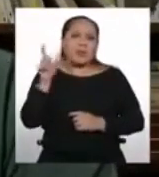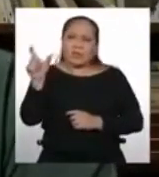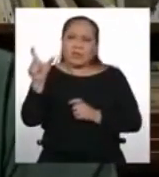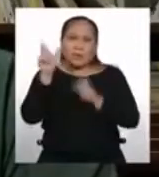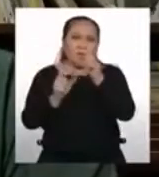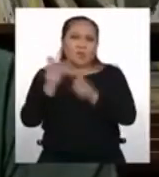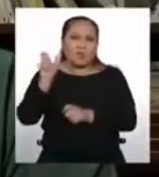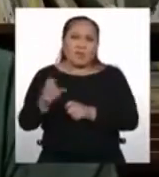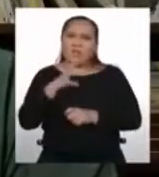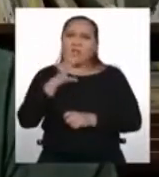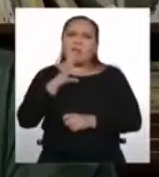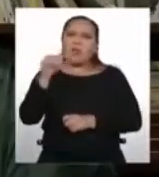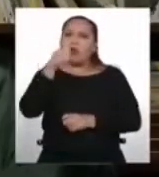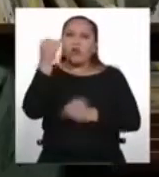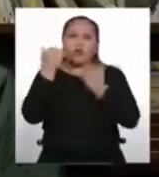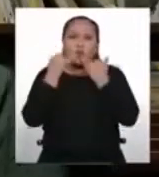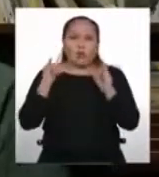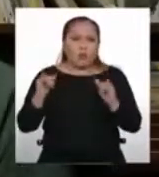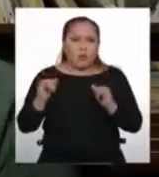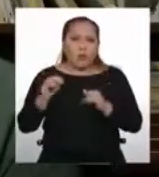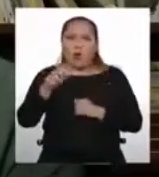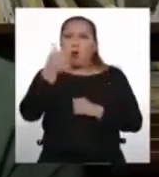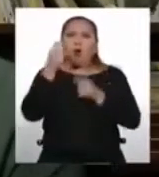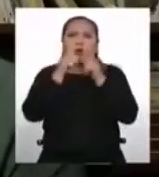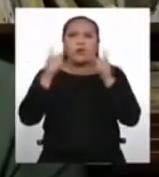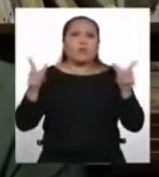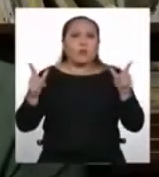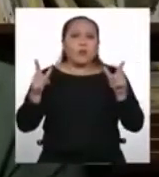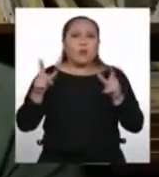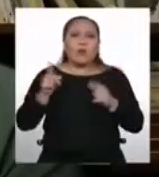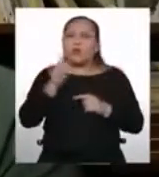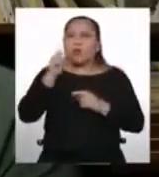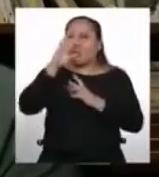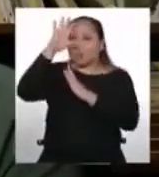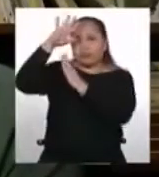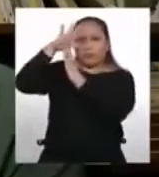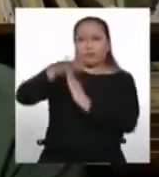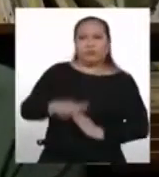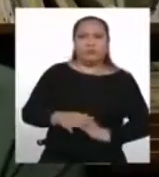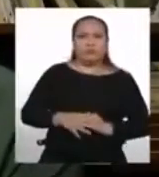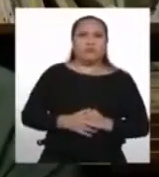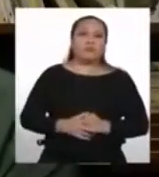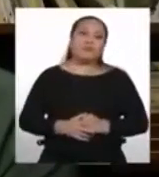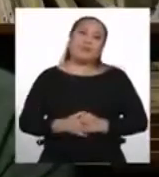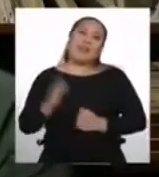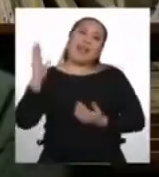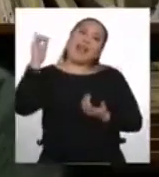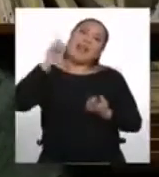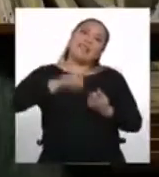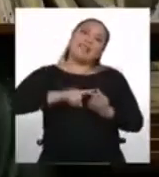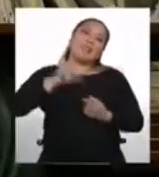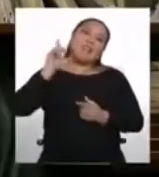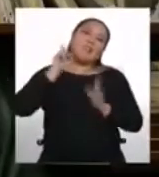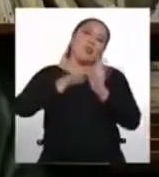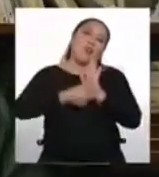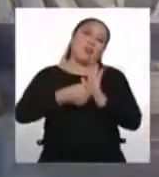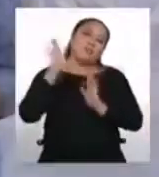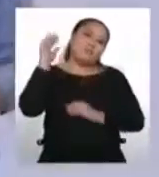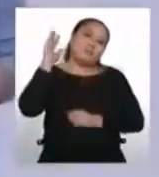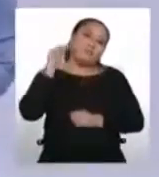hablantes de lenguas indígenas. Tupanán, chiscama, hasta que nos volvamos a ver. Chao.